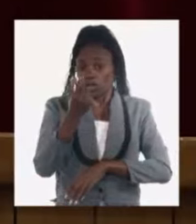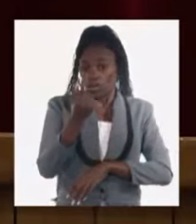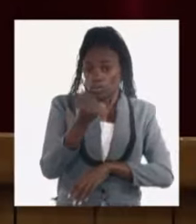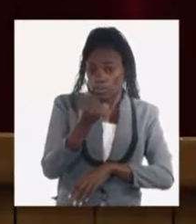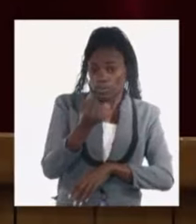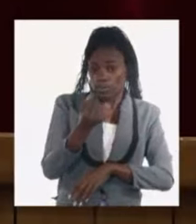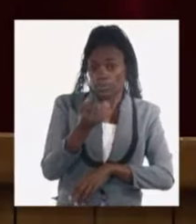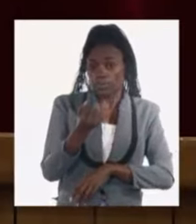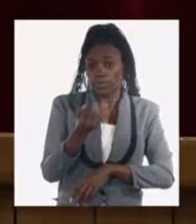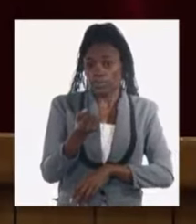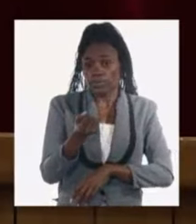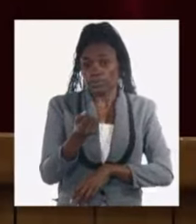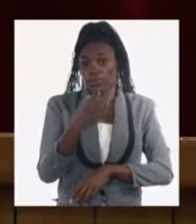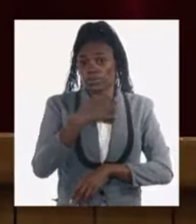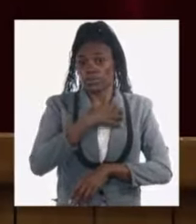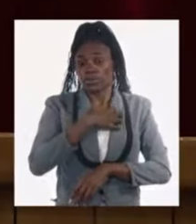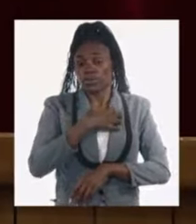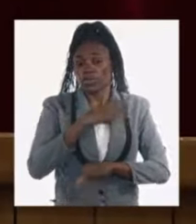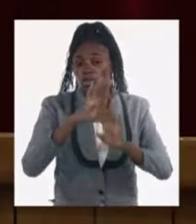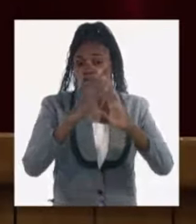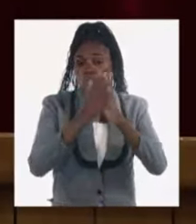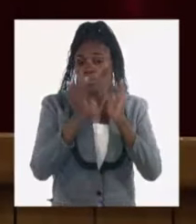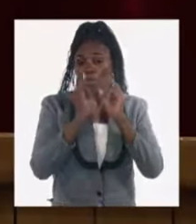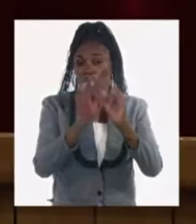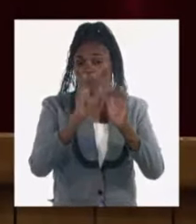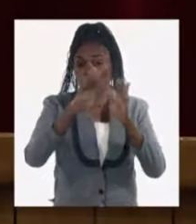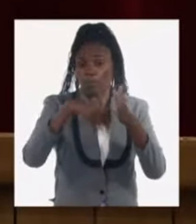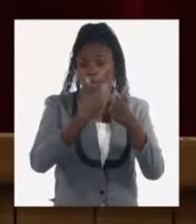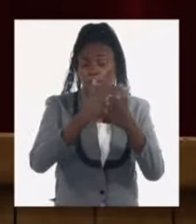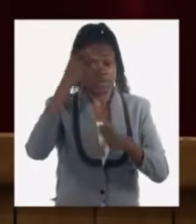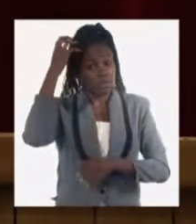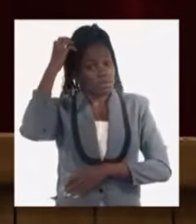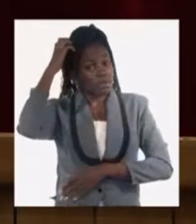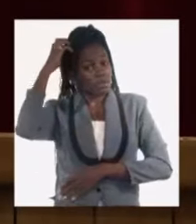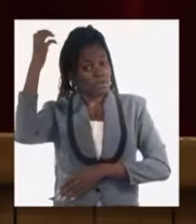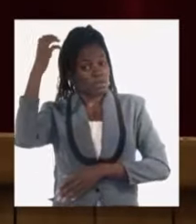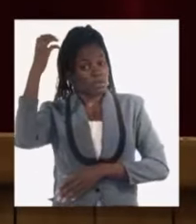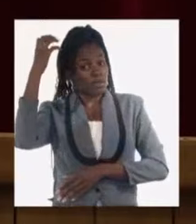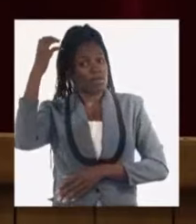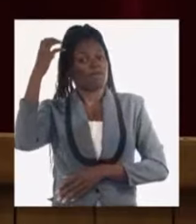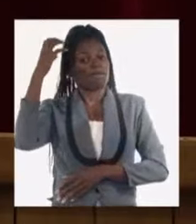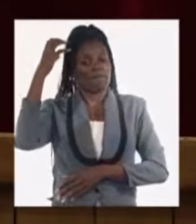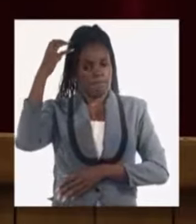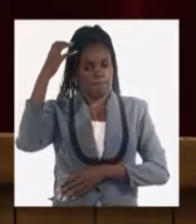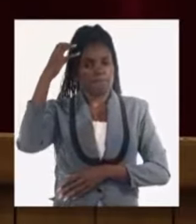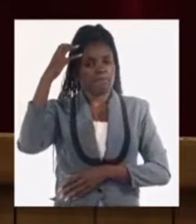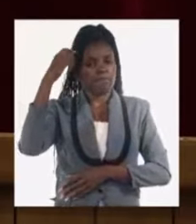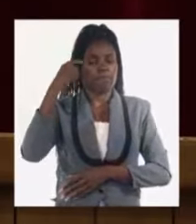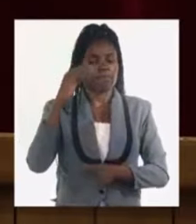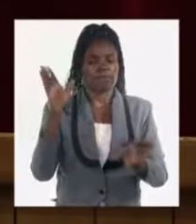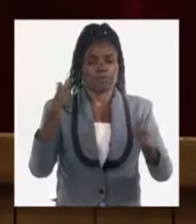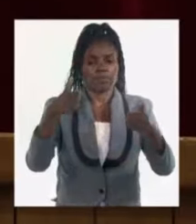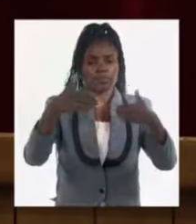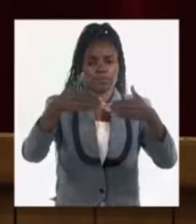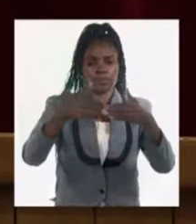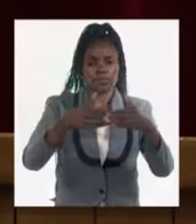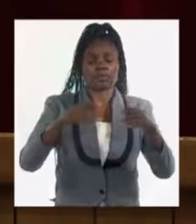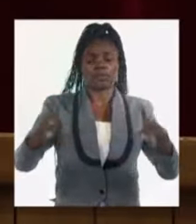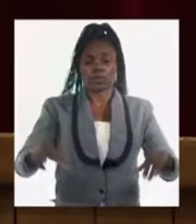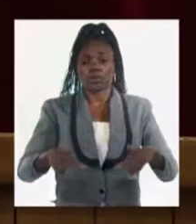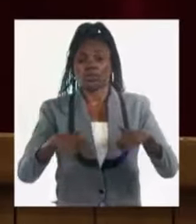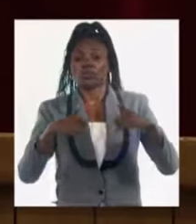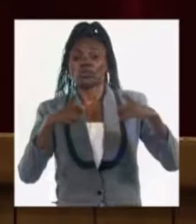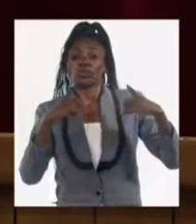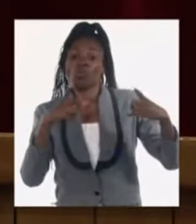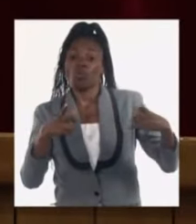macroeconómicamente cuando usted consolida toda la información de las empresas estatales vamos a cerrar con cumplimiento